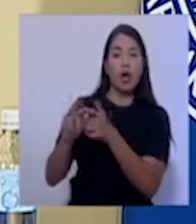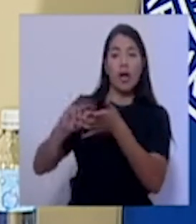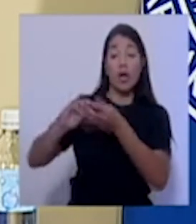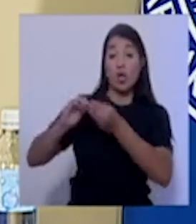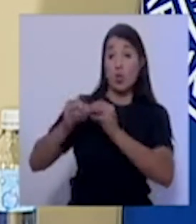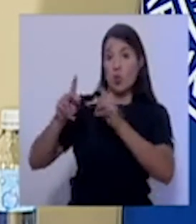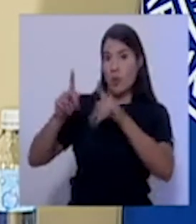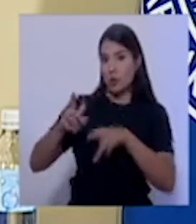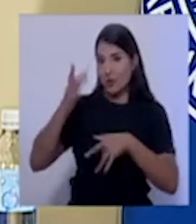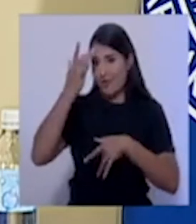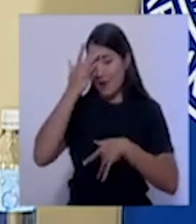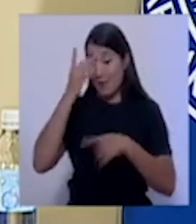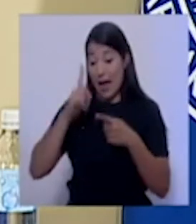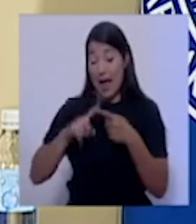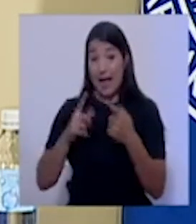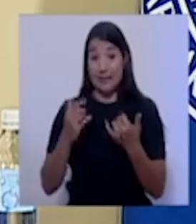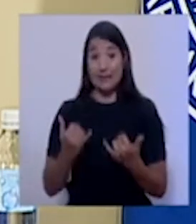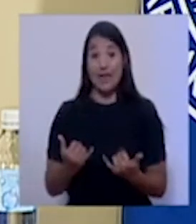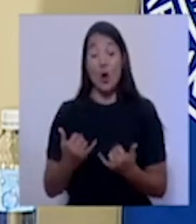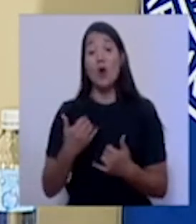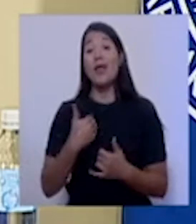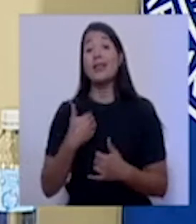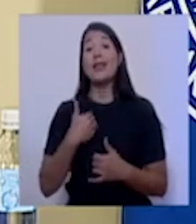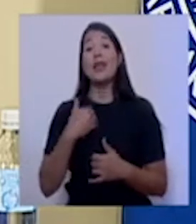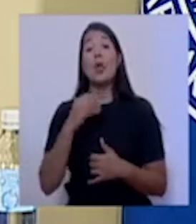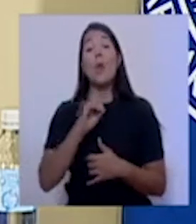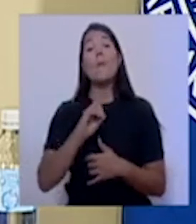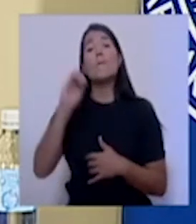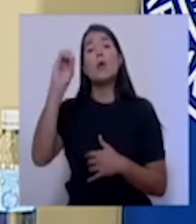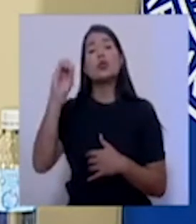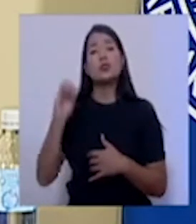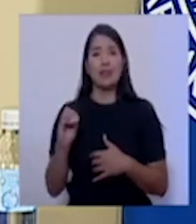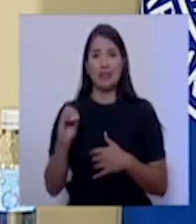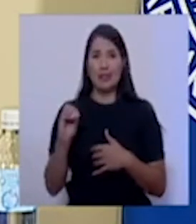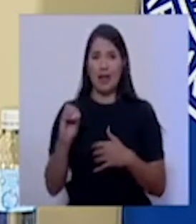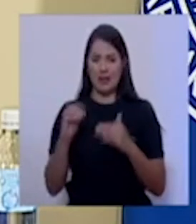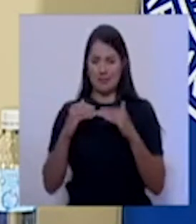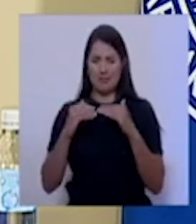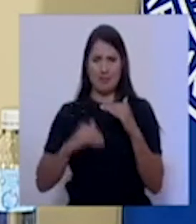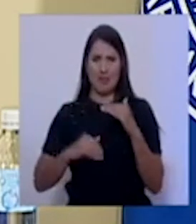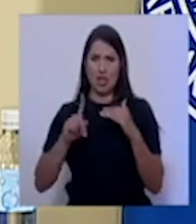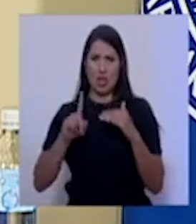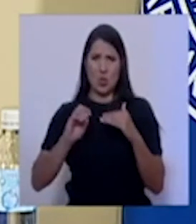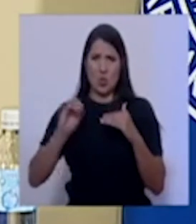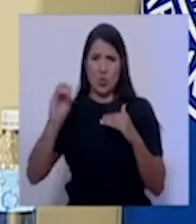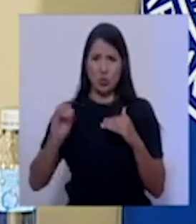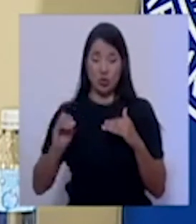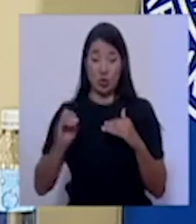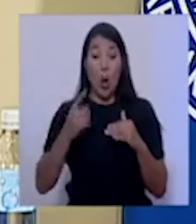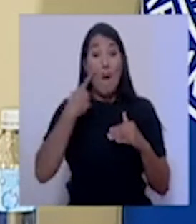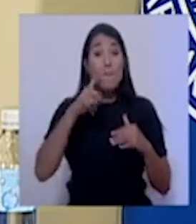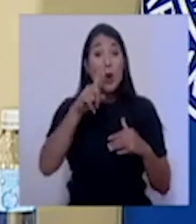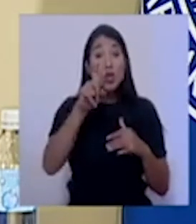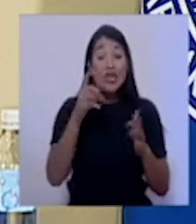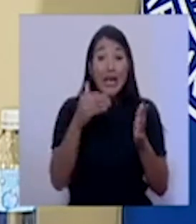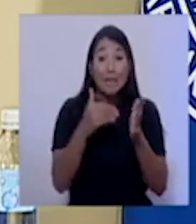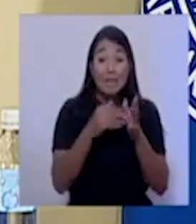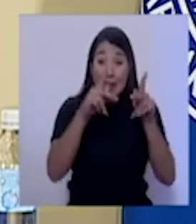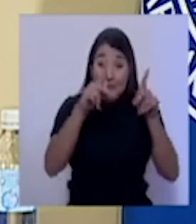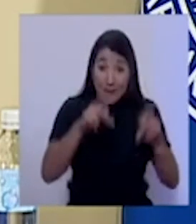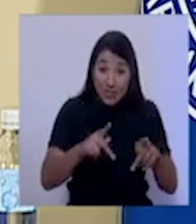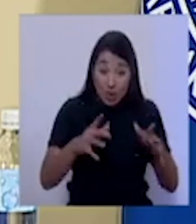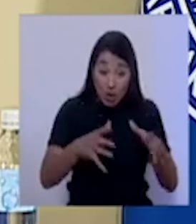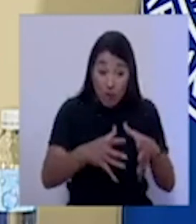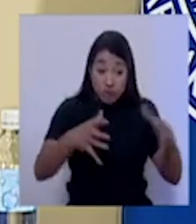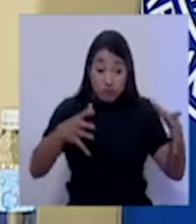Al día de hoy, no solo tiene una tasa R de contagio inferior a 1, sino que por 100 mil habitantes tiene menos de 100 casos